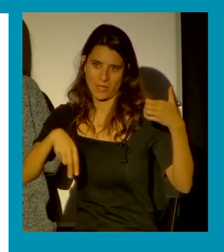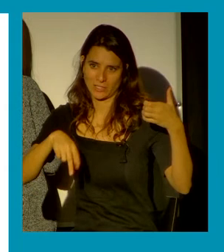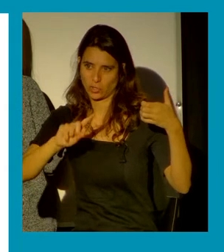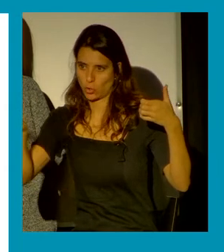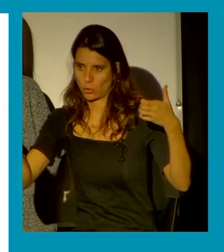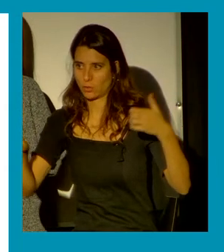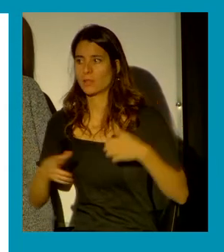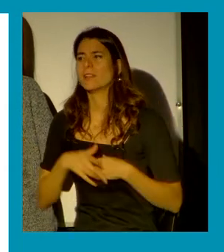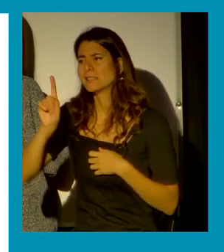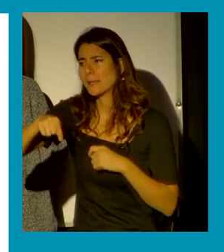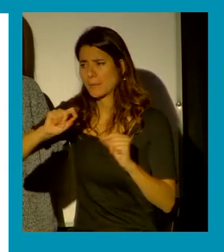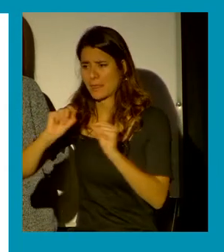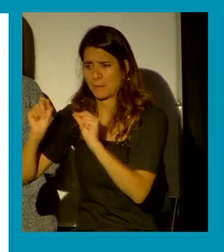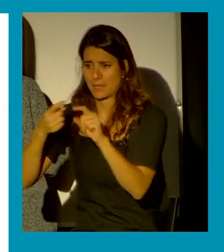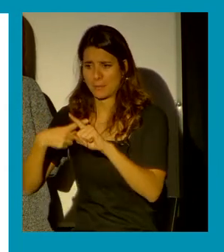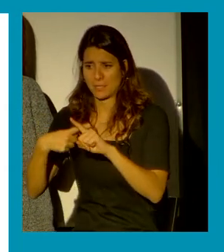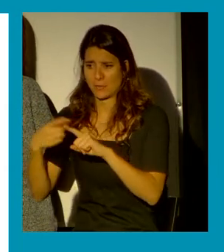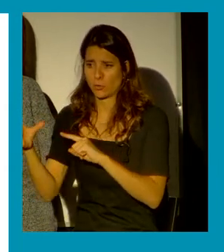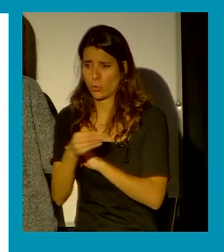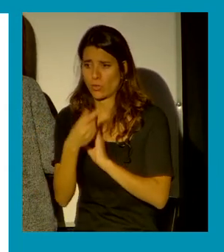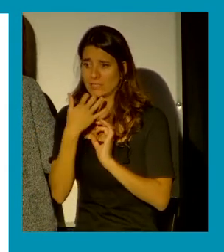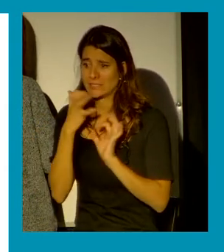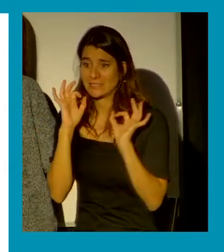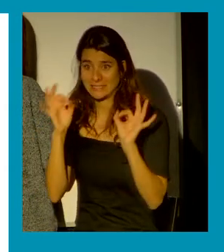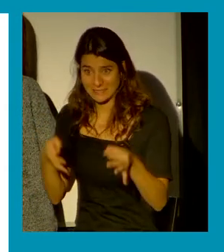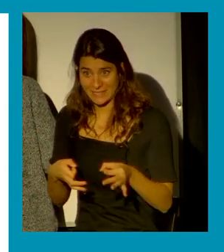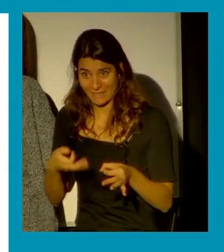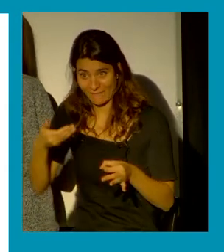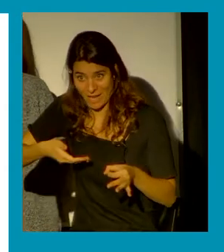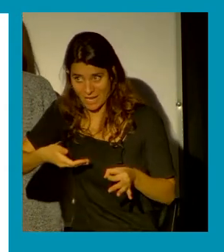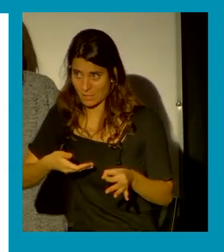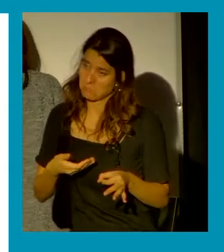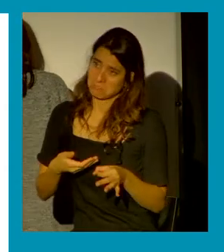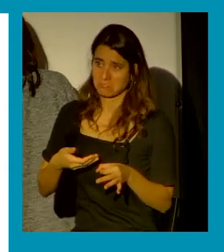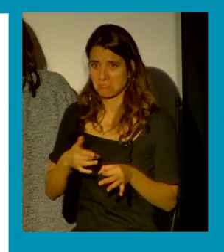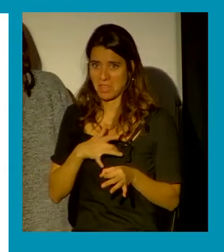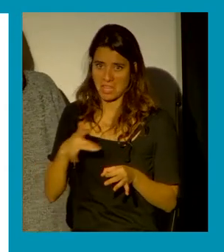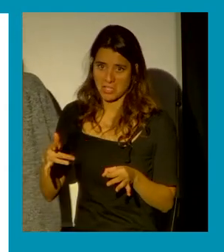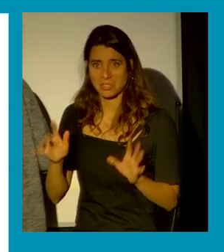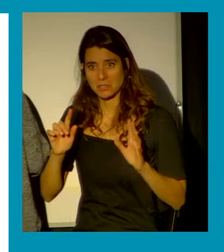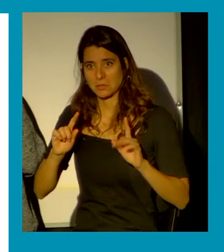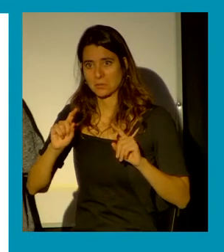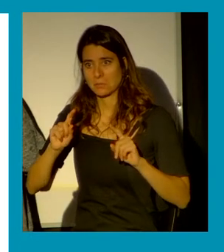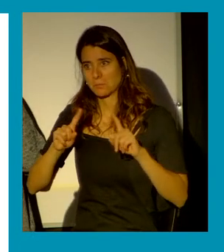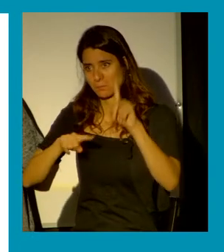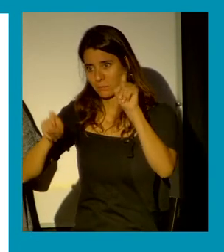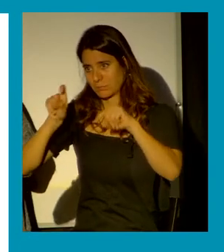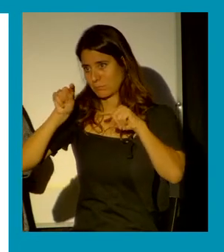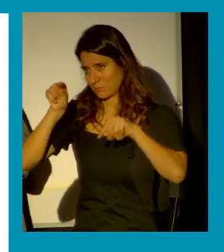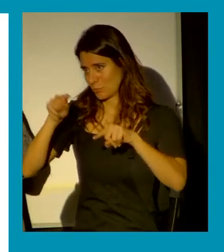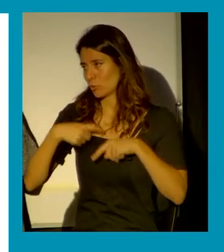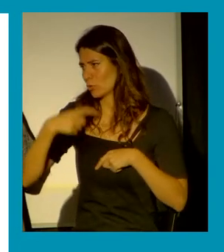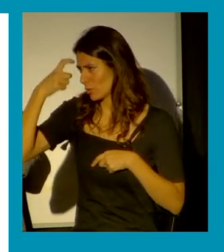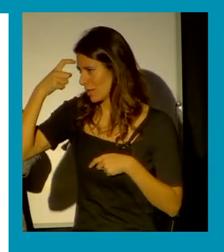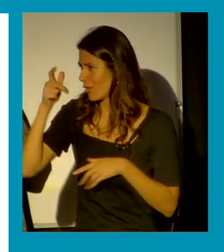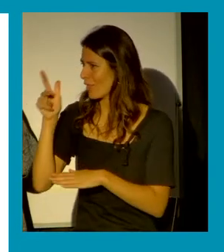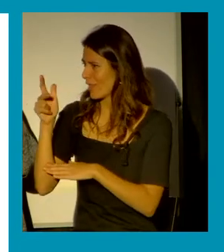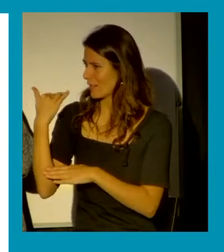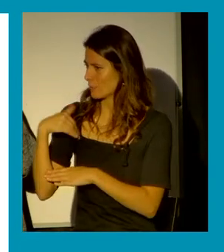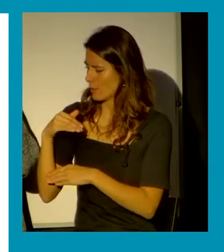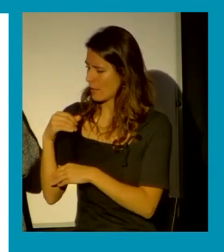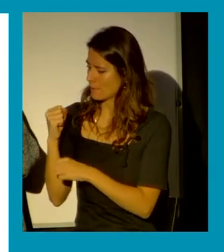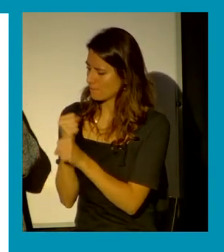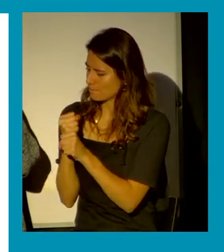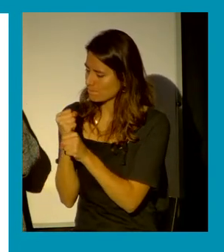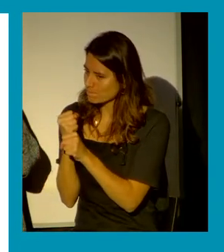es válido en términos de consentimiento. Bueno, yo creo que el derecho pues esto sí que lo ha trabajado más, tenido que, la idea de no